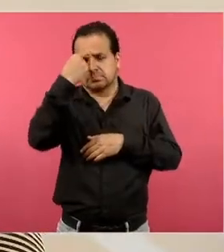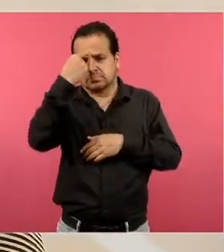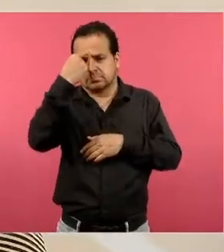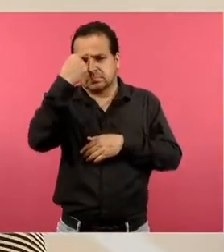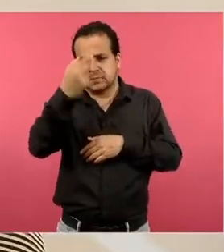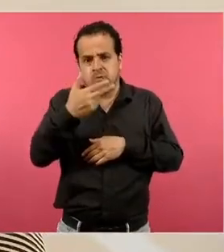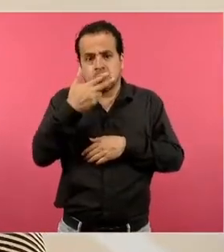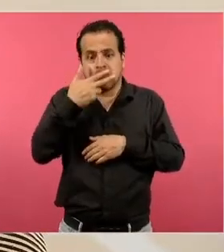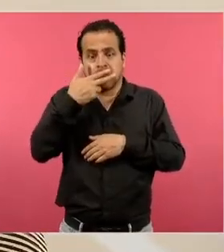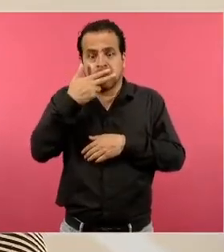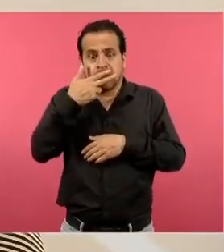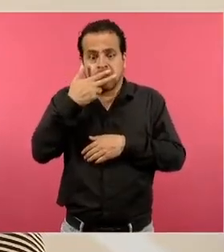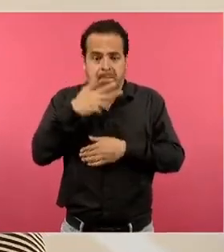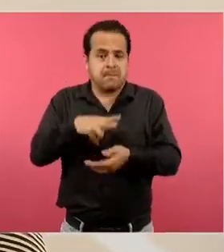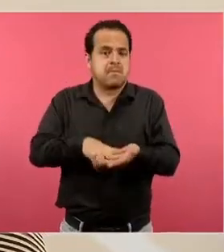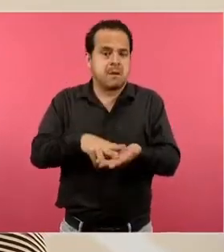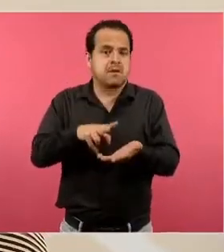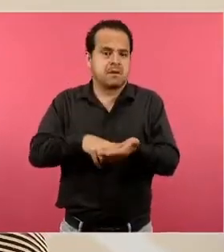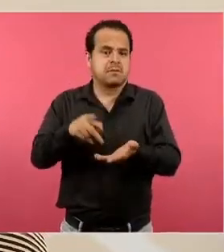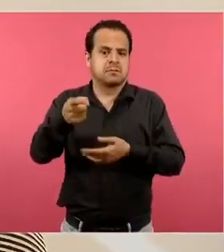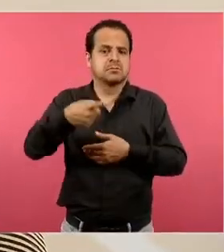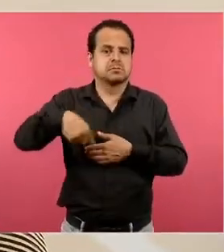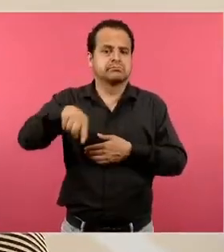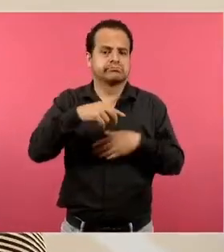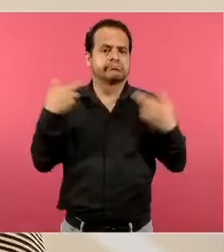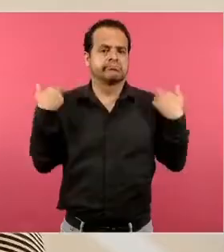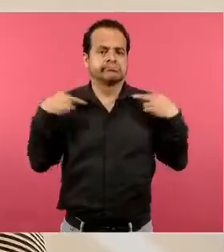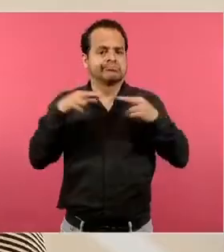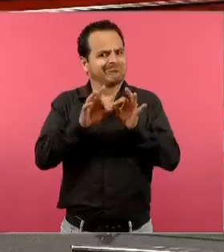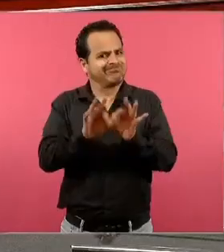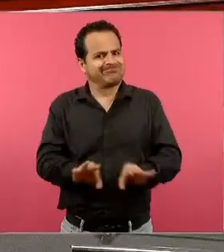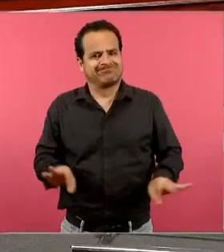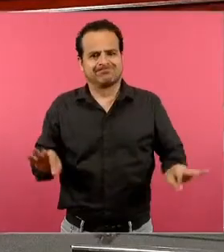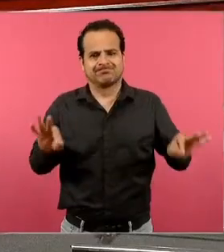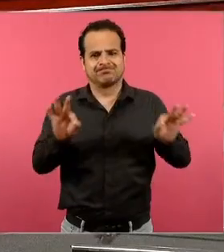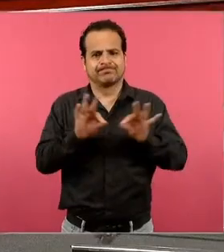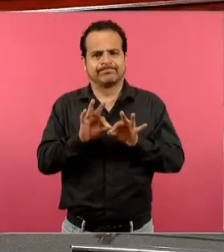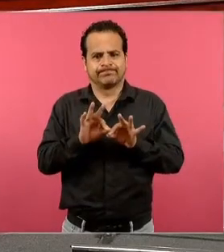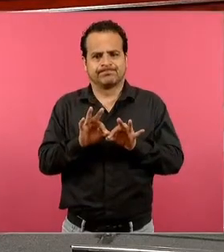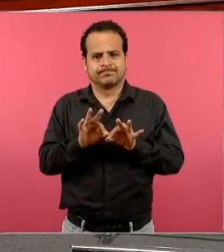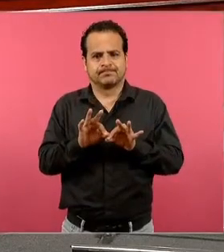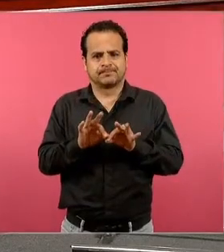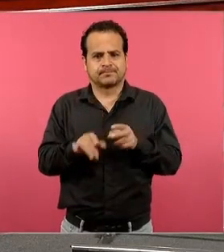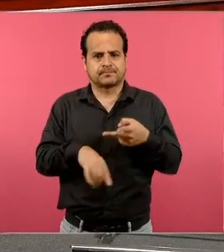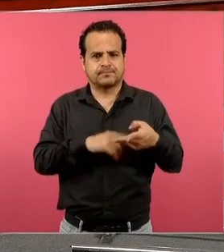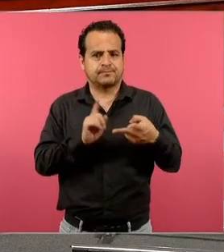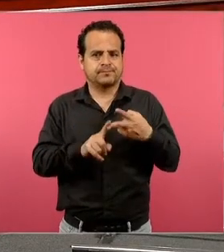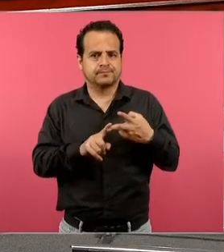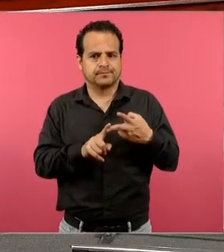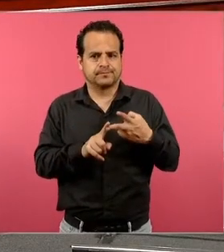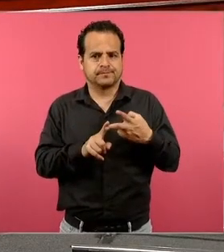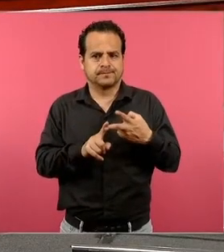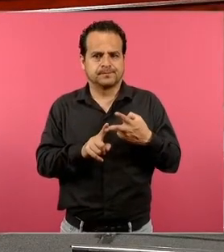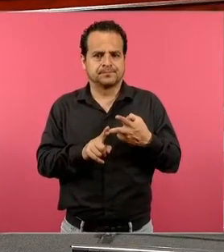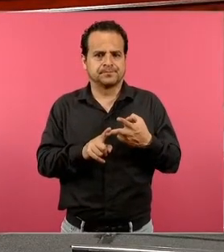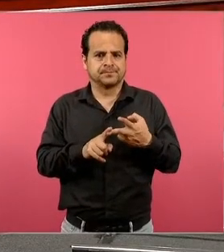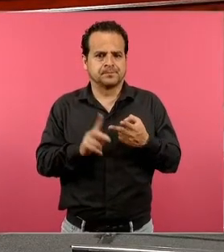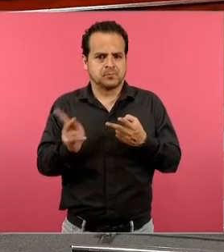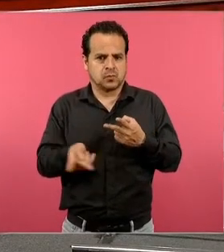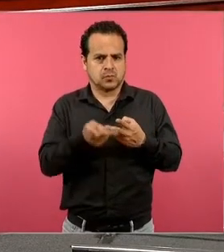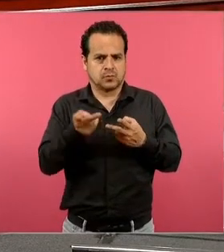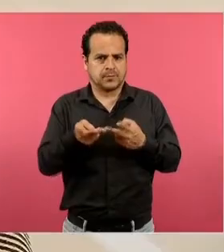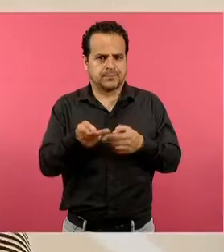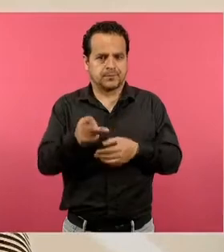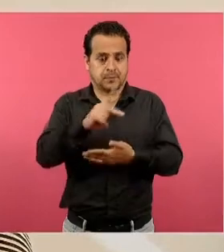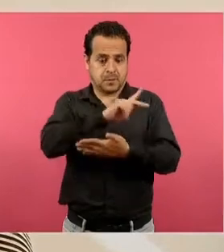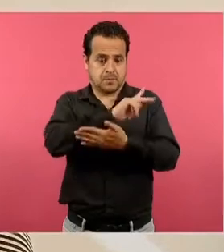tiempo fue demeritada, fue deslegitimada. Y lo segundo, respecto de los programas sintéticos,